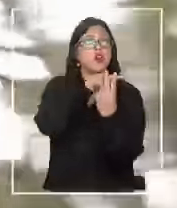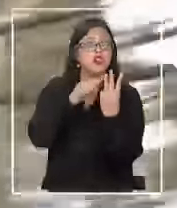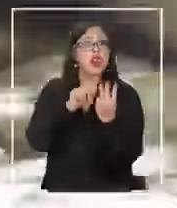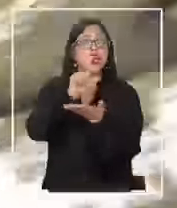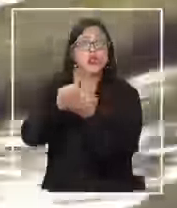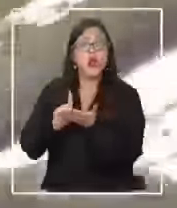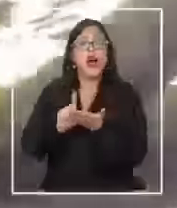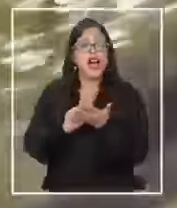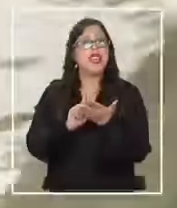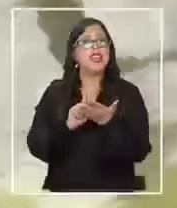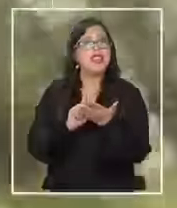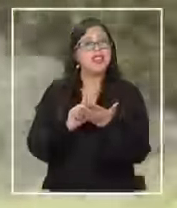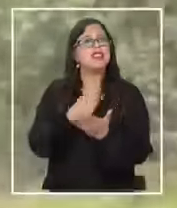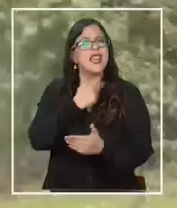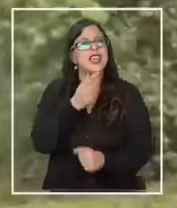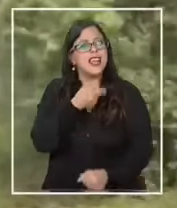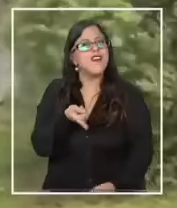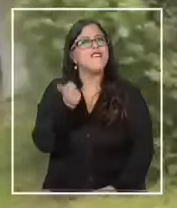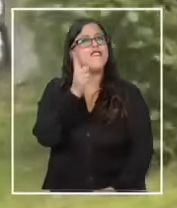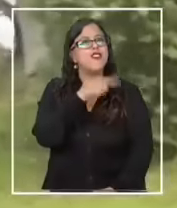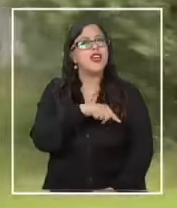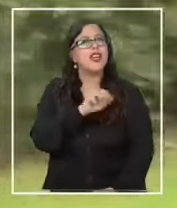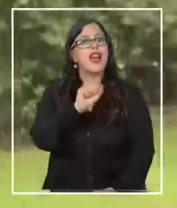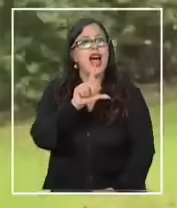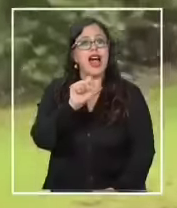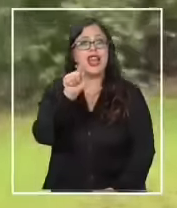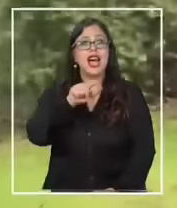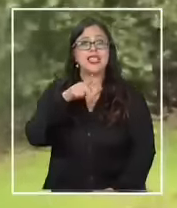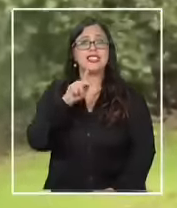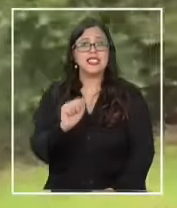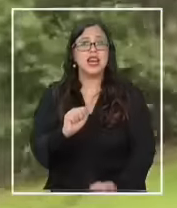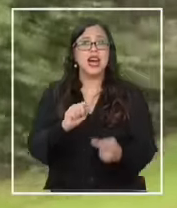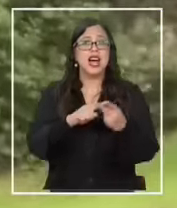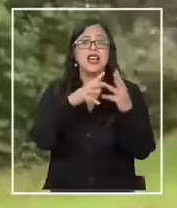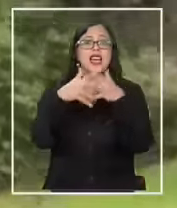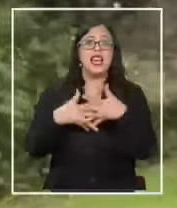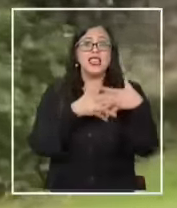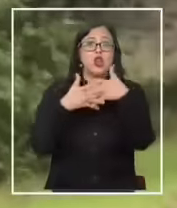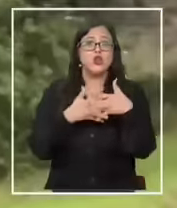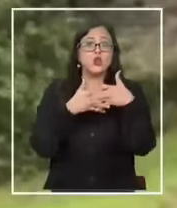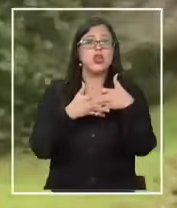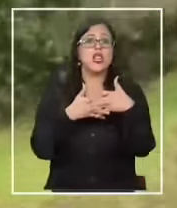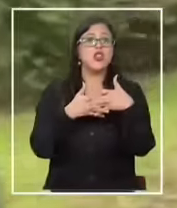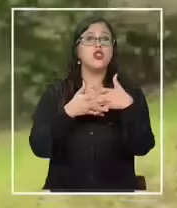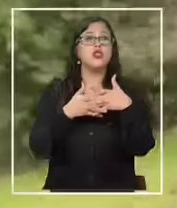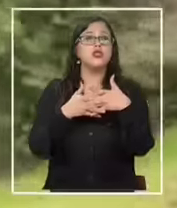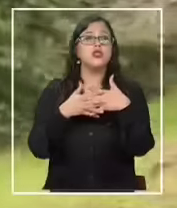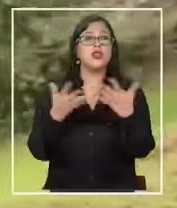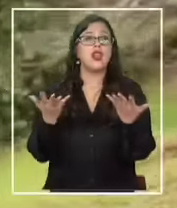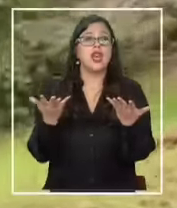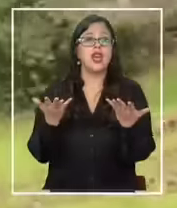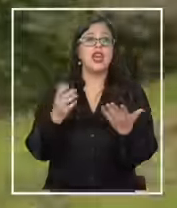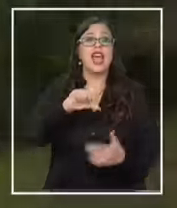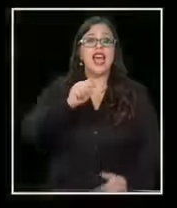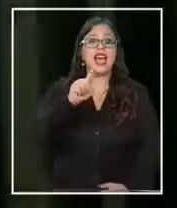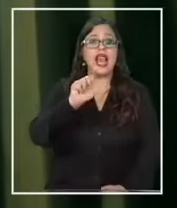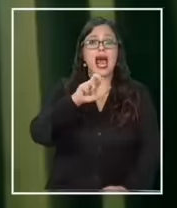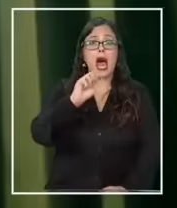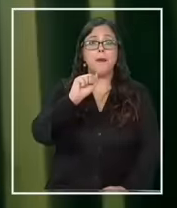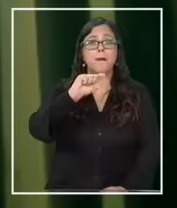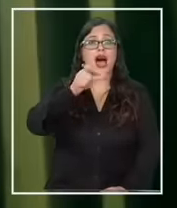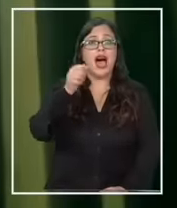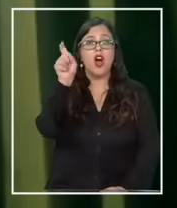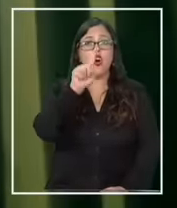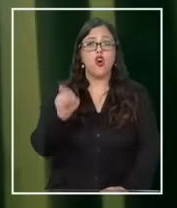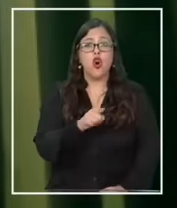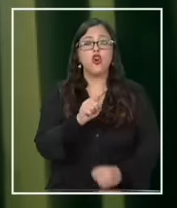asegurado en su lista Alaska en Estados Unidos Galápagos en Ecuador e Isla de Pascua en Chile Hola